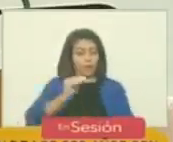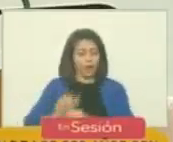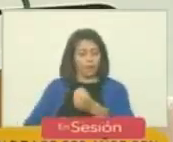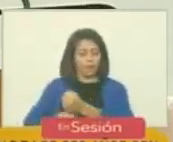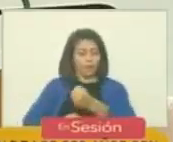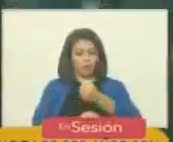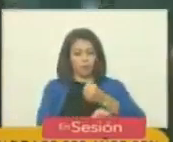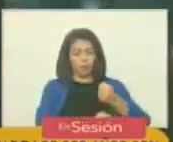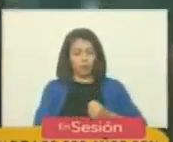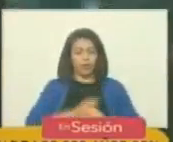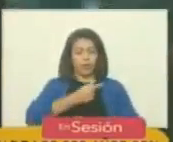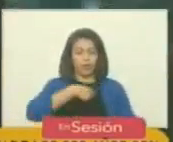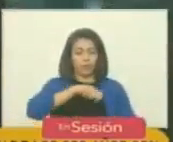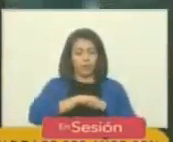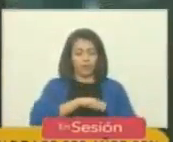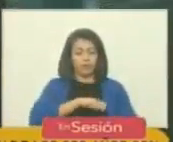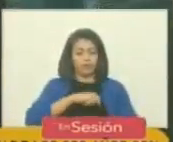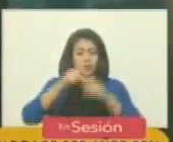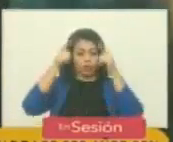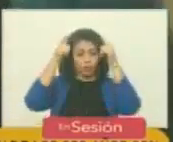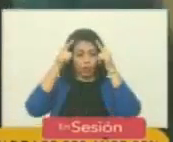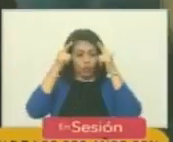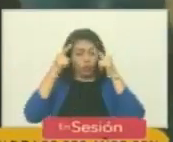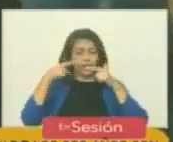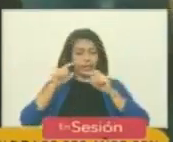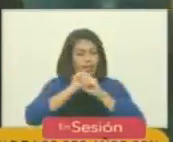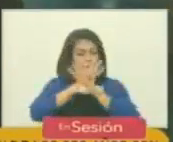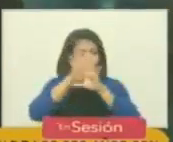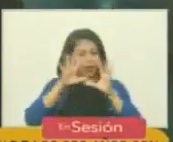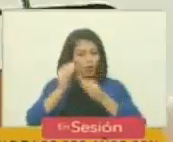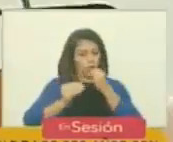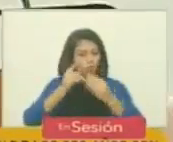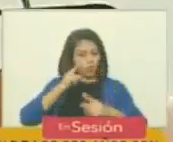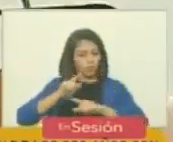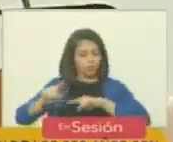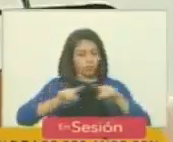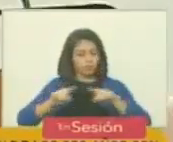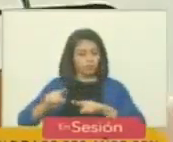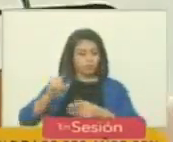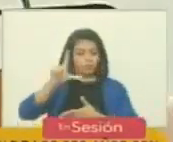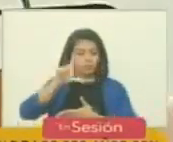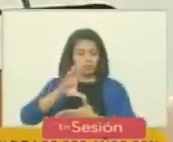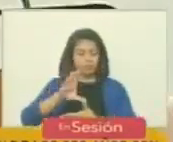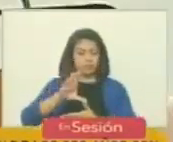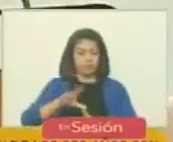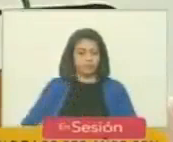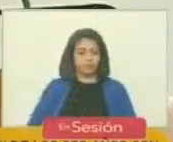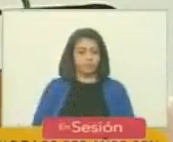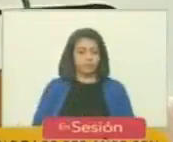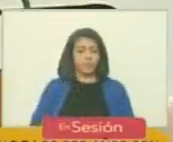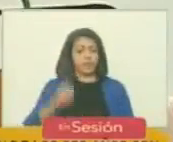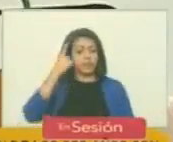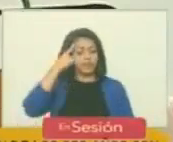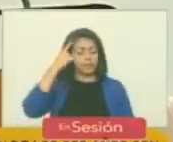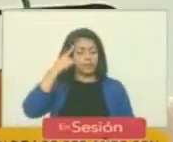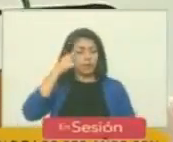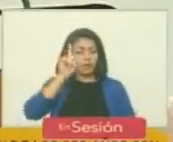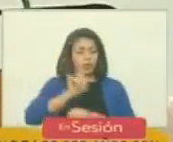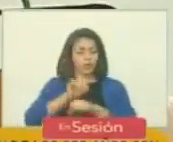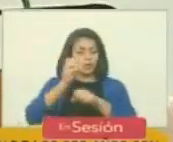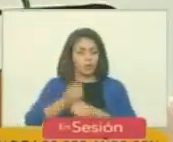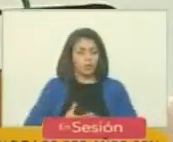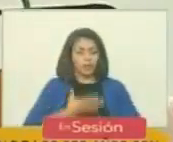España. La corona tenía clara la posición de su escenario en las colonias americanas y sabía que la única